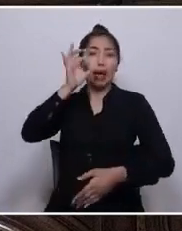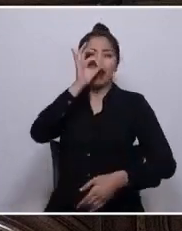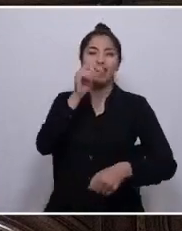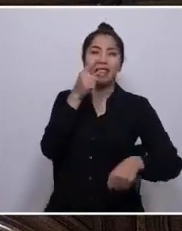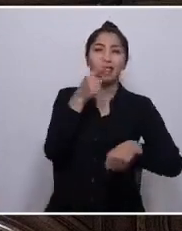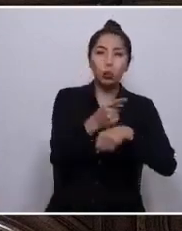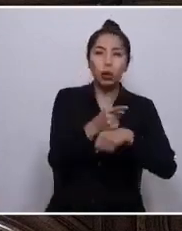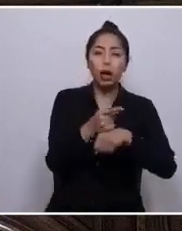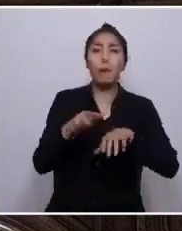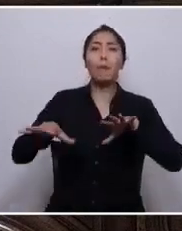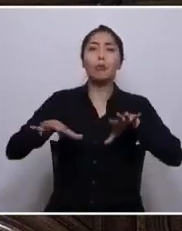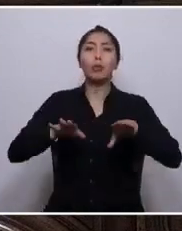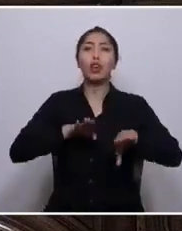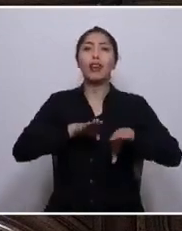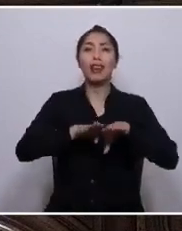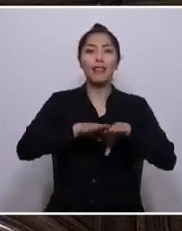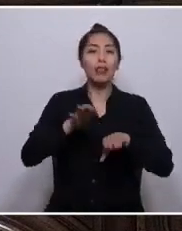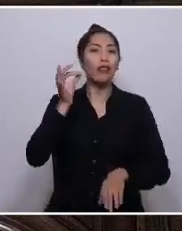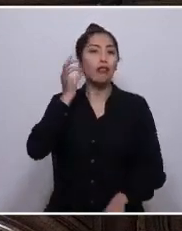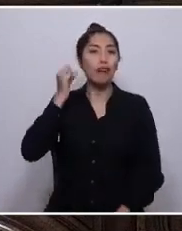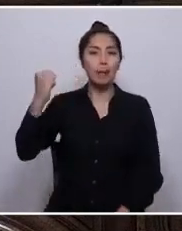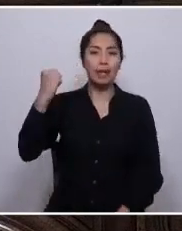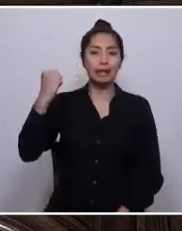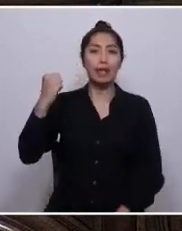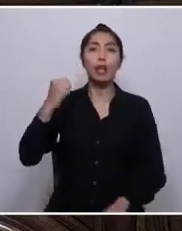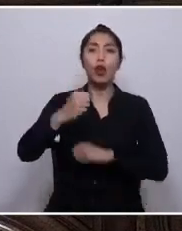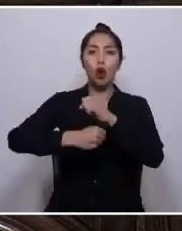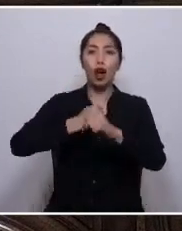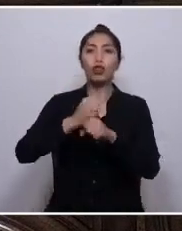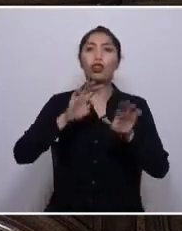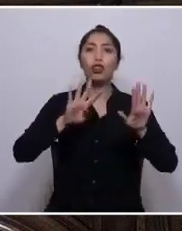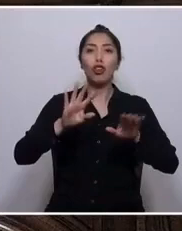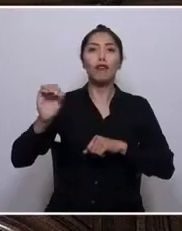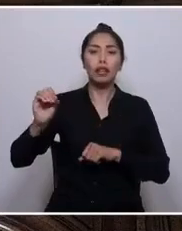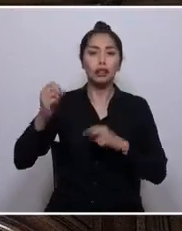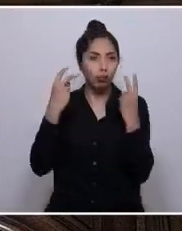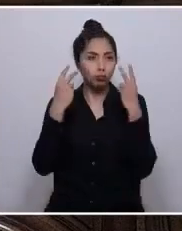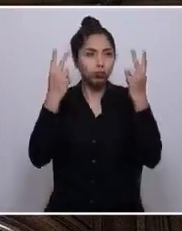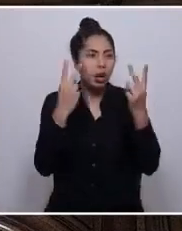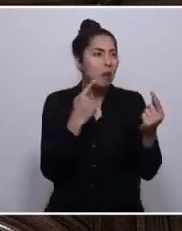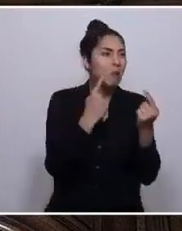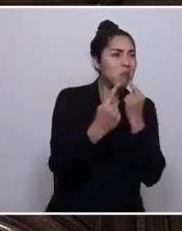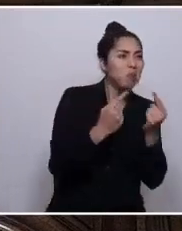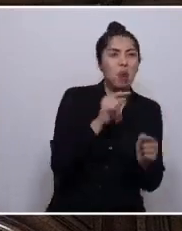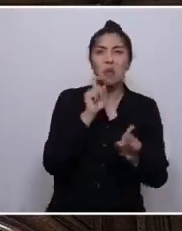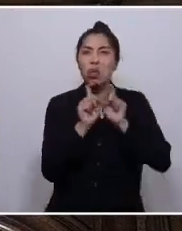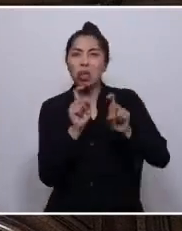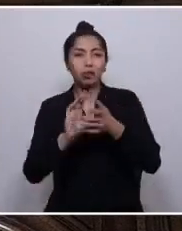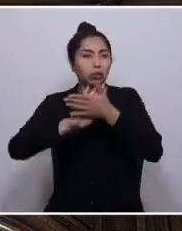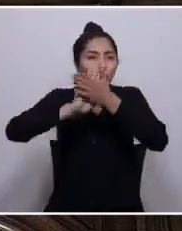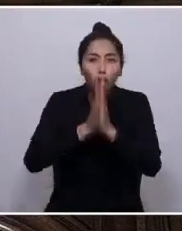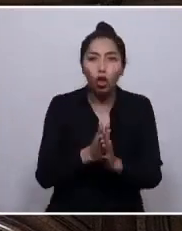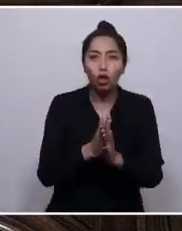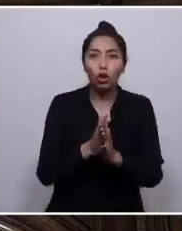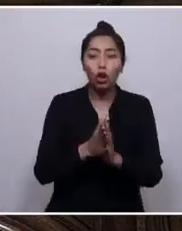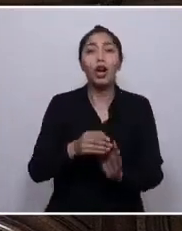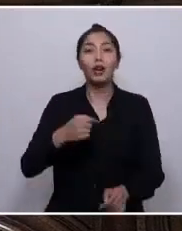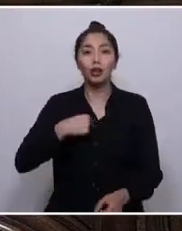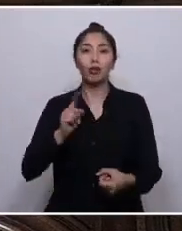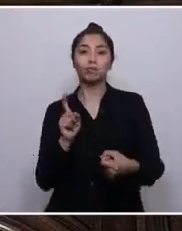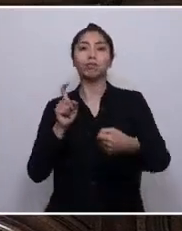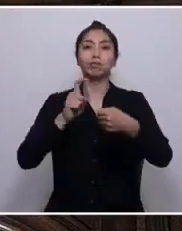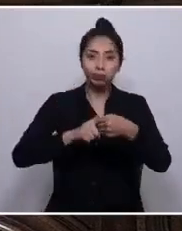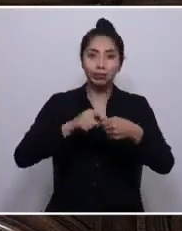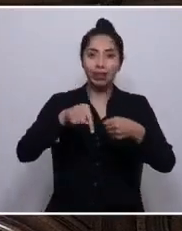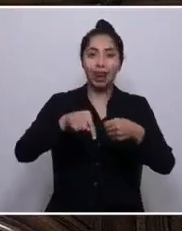movimiento lésbico feminista de los 90, que se atrevió a cuestionarlo todo. Y fui parte activa de